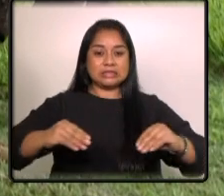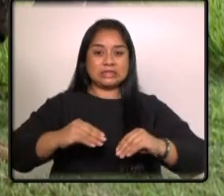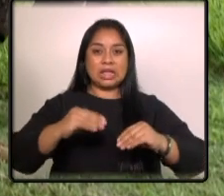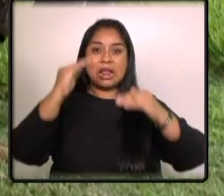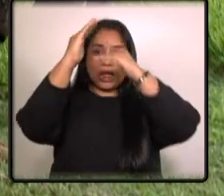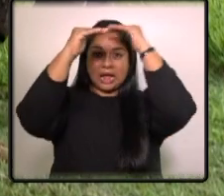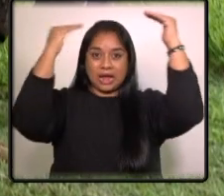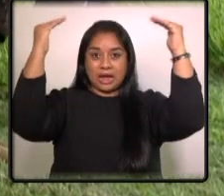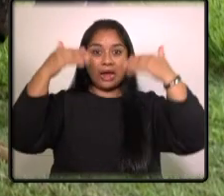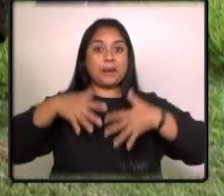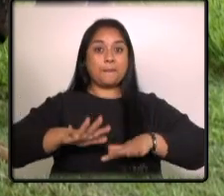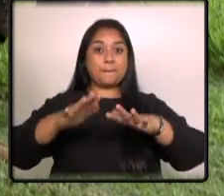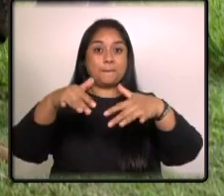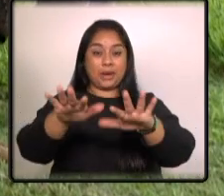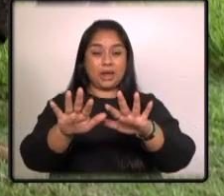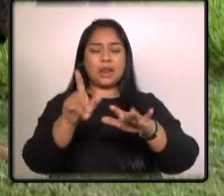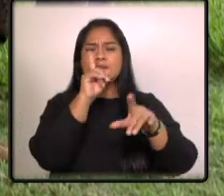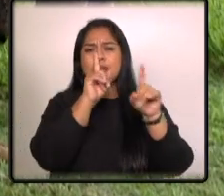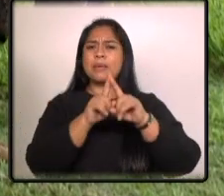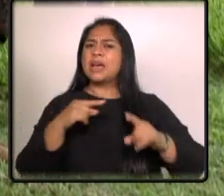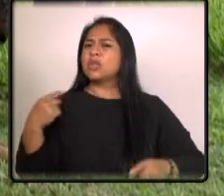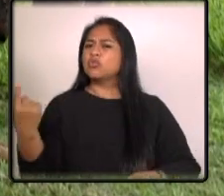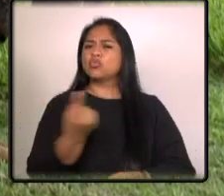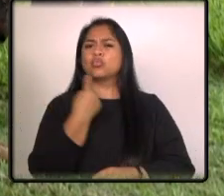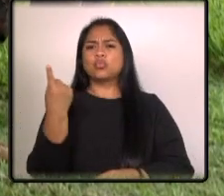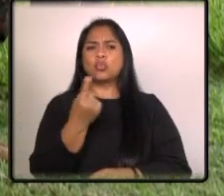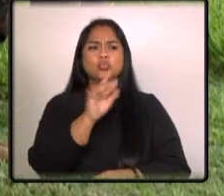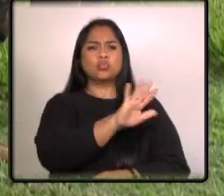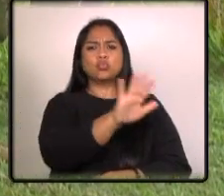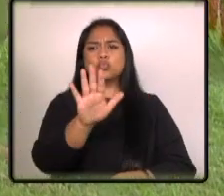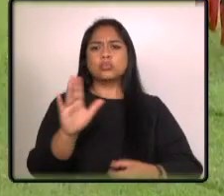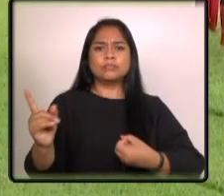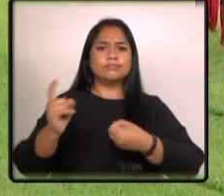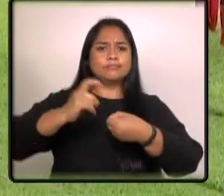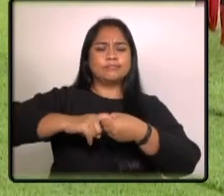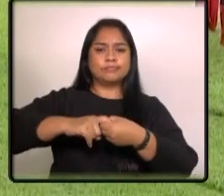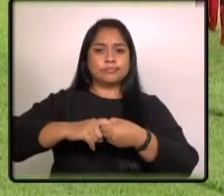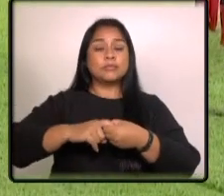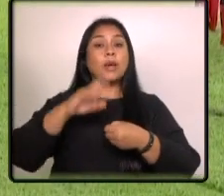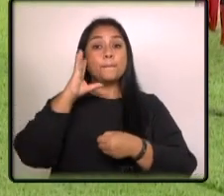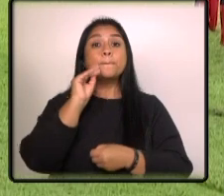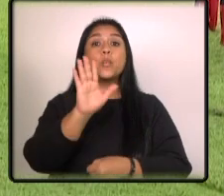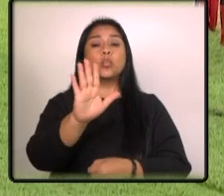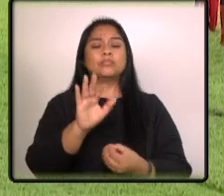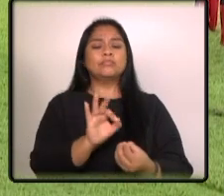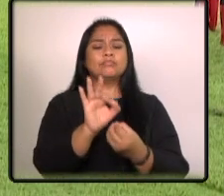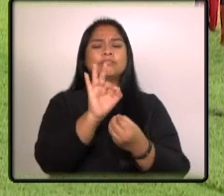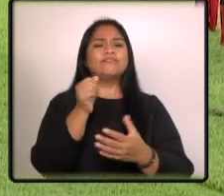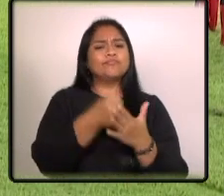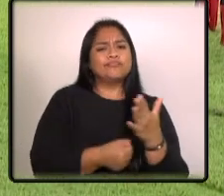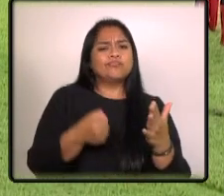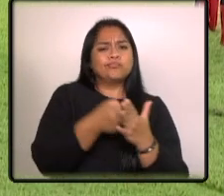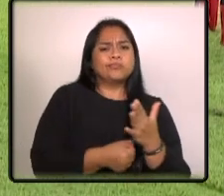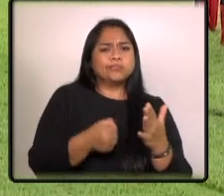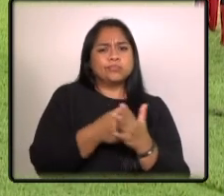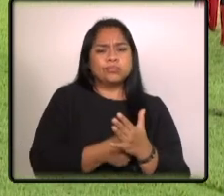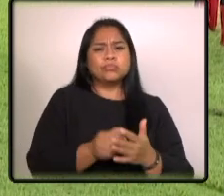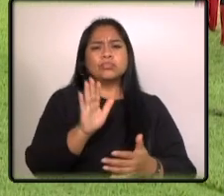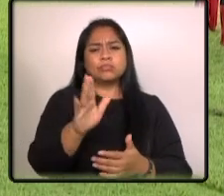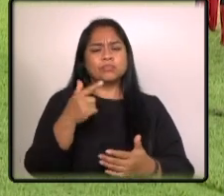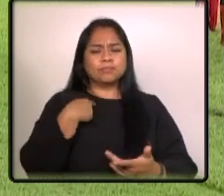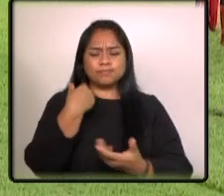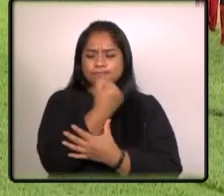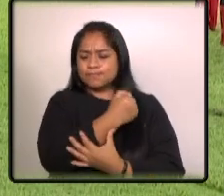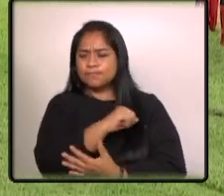aire y mar y a todas y todos sus integrantes por su espíritu de lucha por su espíritu de